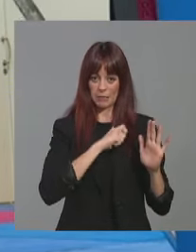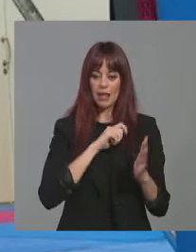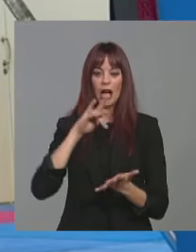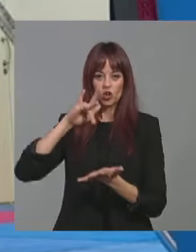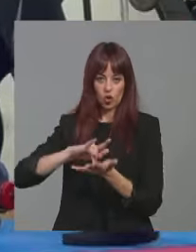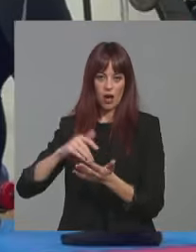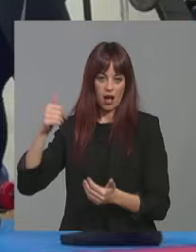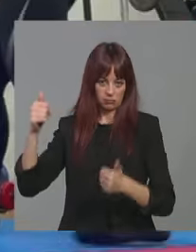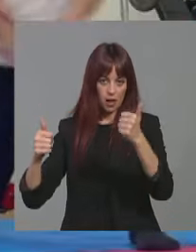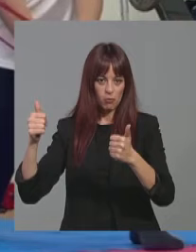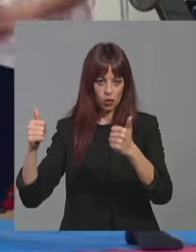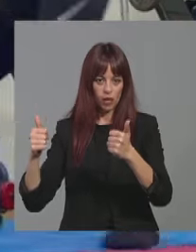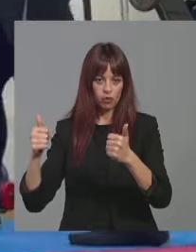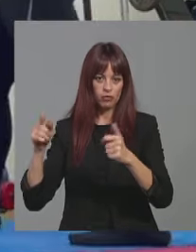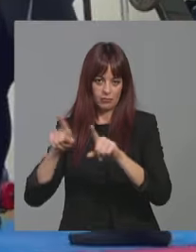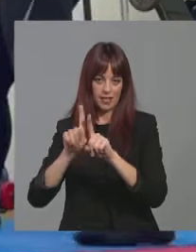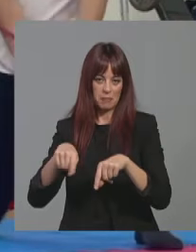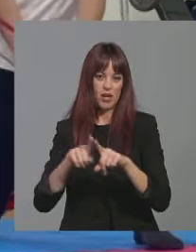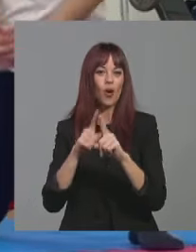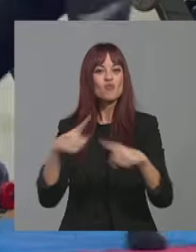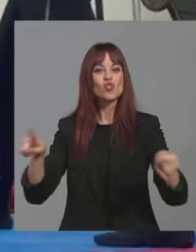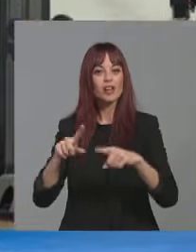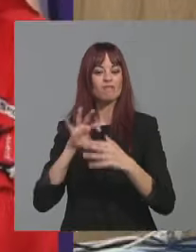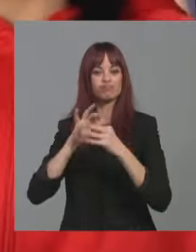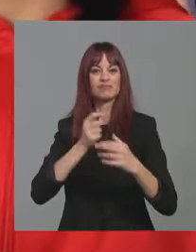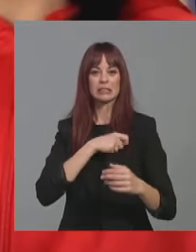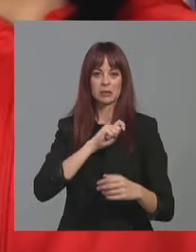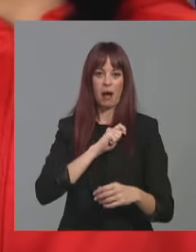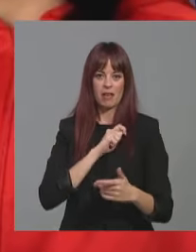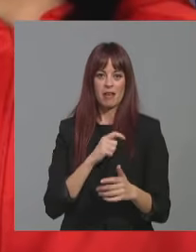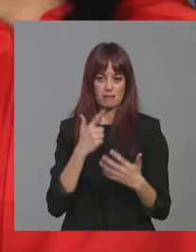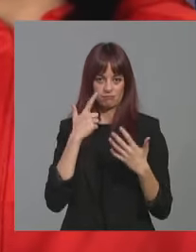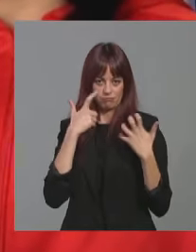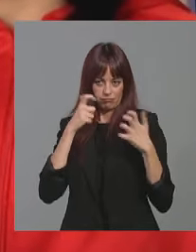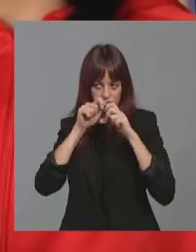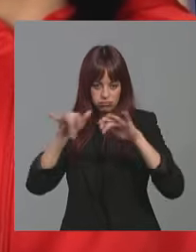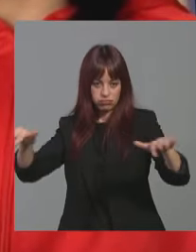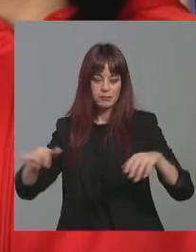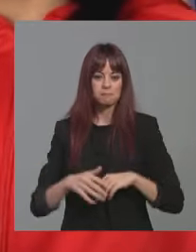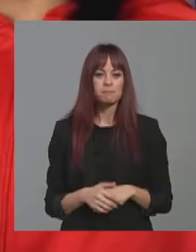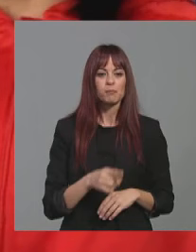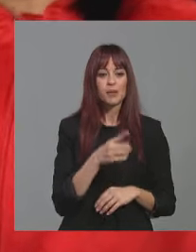y poder hacer sonar el himno de España. ¿En qué competición te gustaría representar a España, por ejemplo?